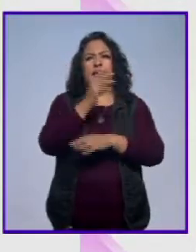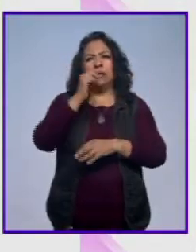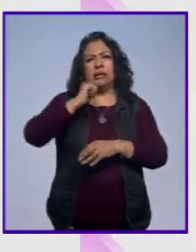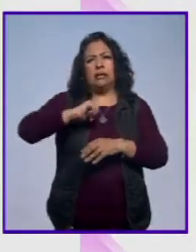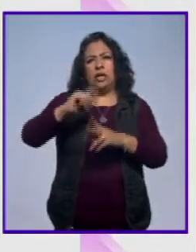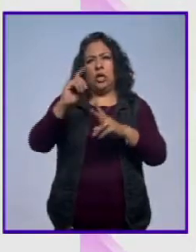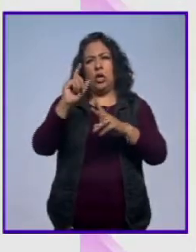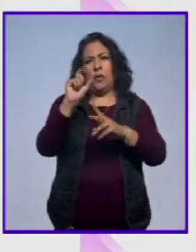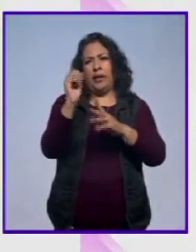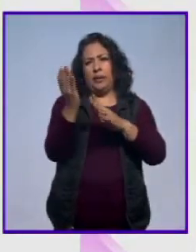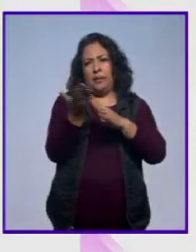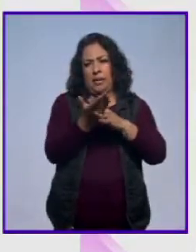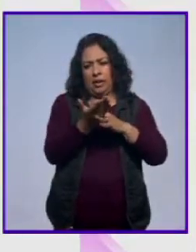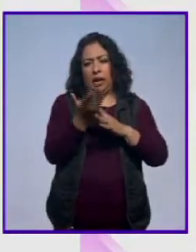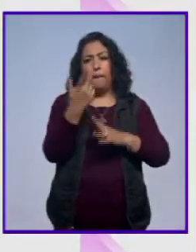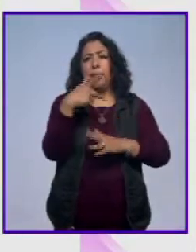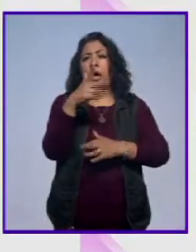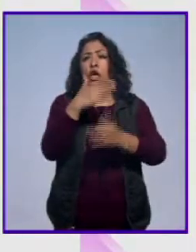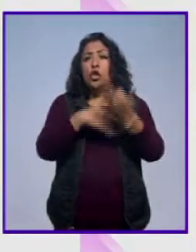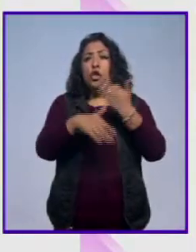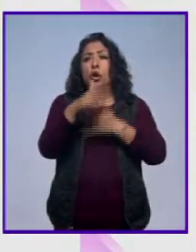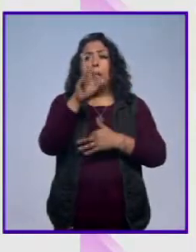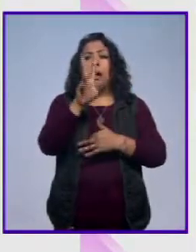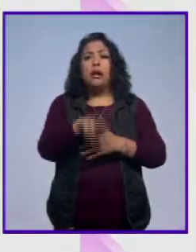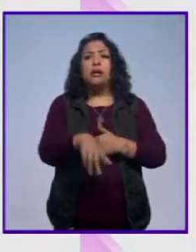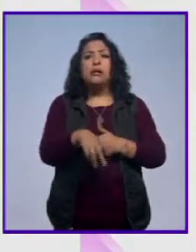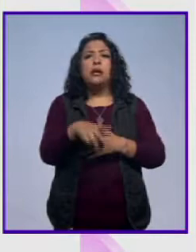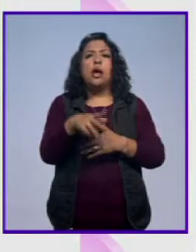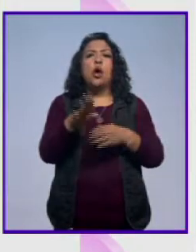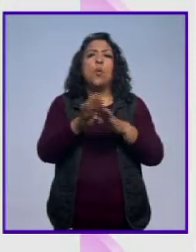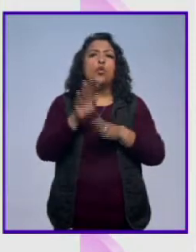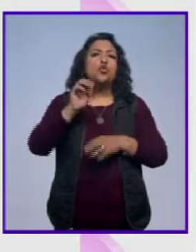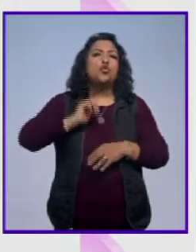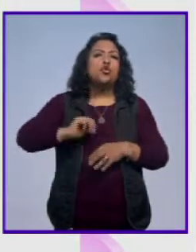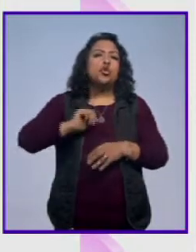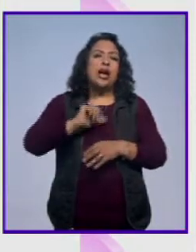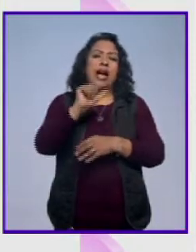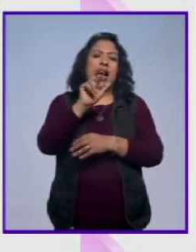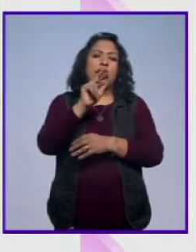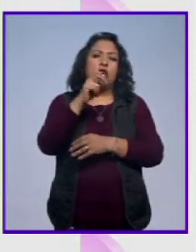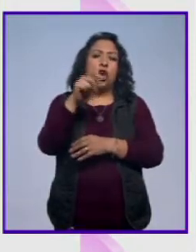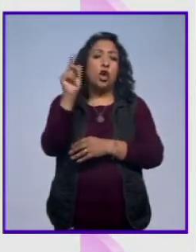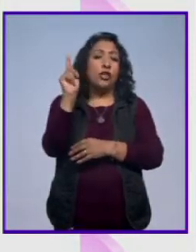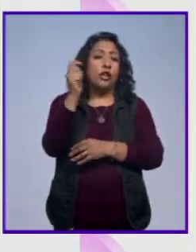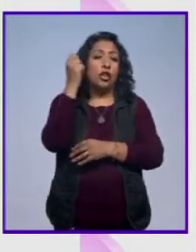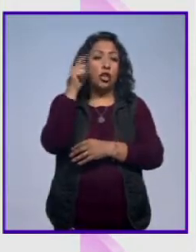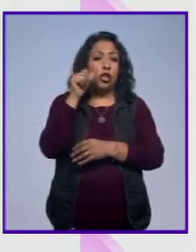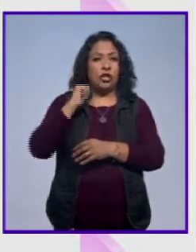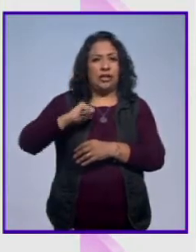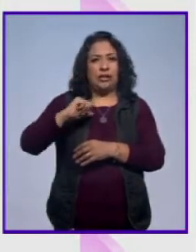XX, pero todo lo que dejaron es un rastro casi arqueológico de la tecnología del siglo XIX.